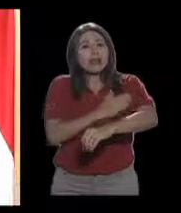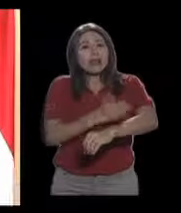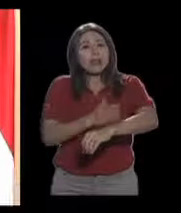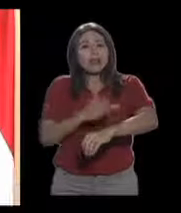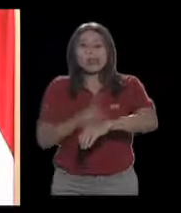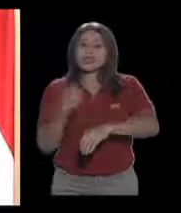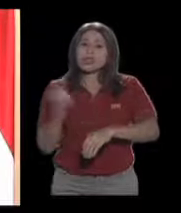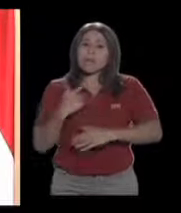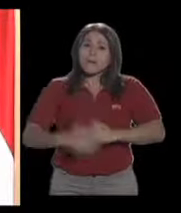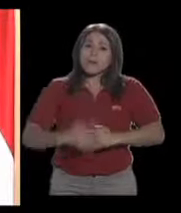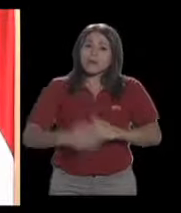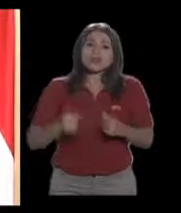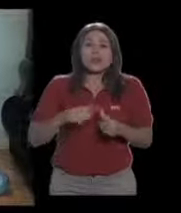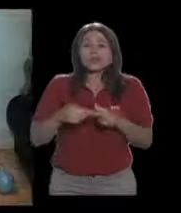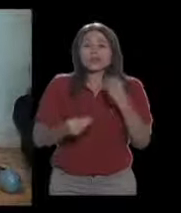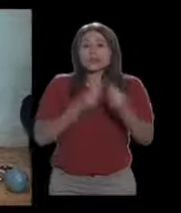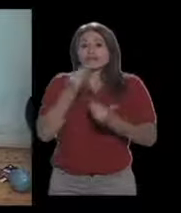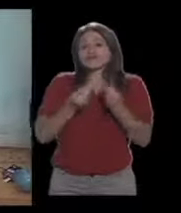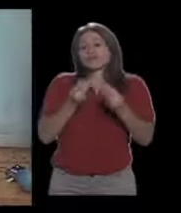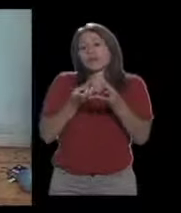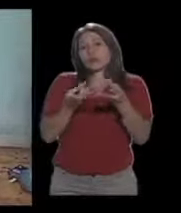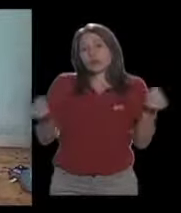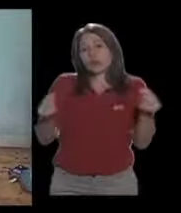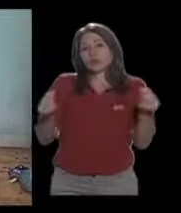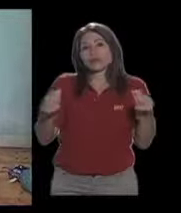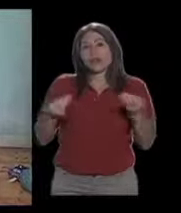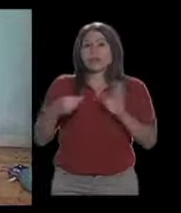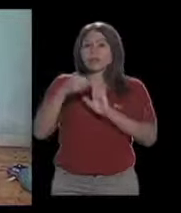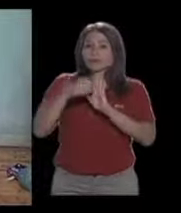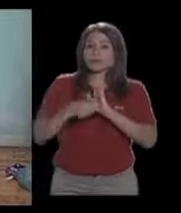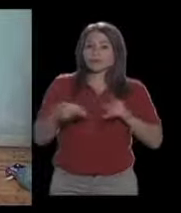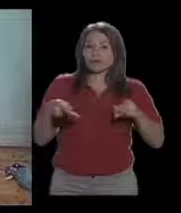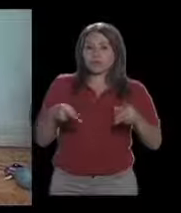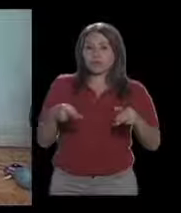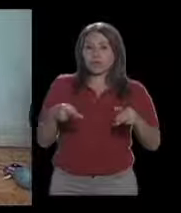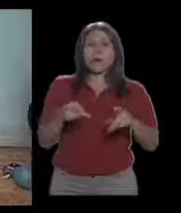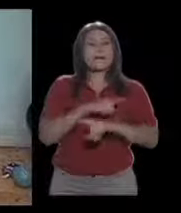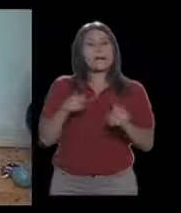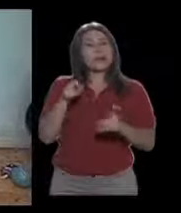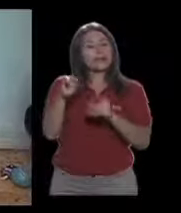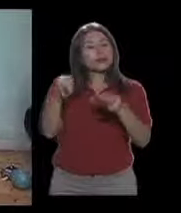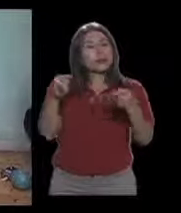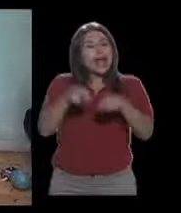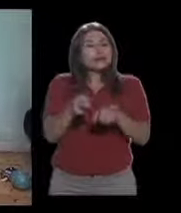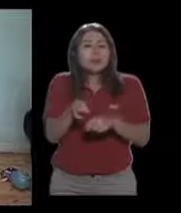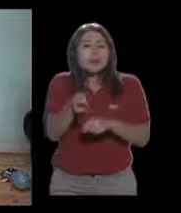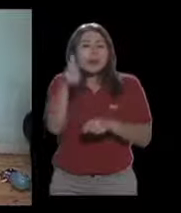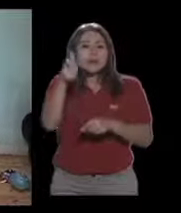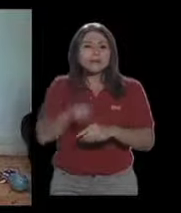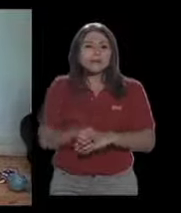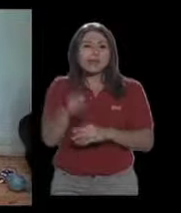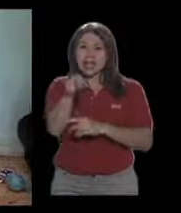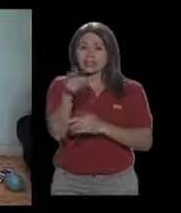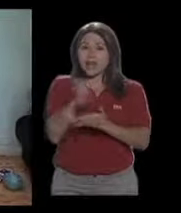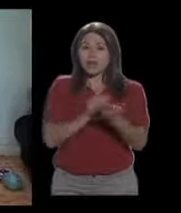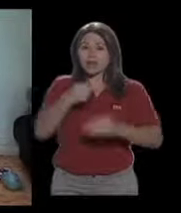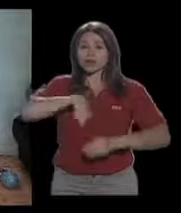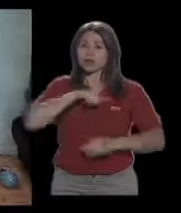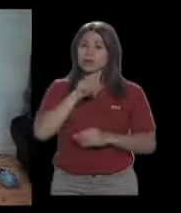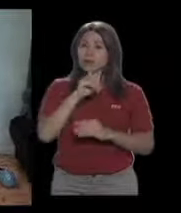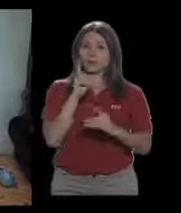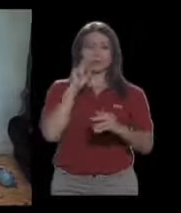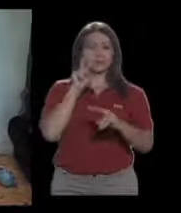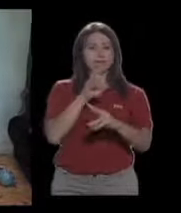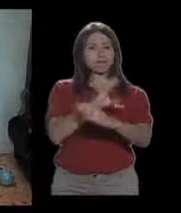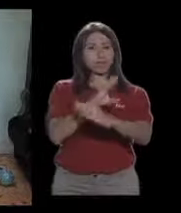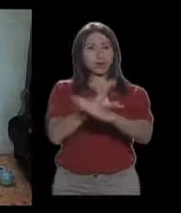anemia y demás, cada vez que tenía la menstruación. Y entonces, se le hizo una esterilización total. Pero esos son casos contados. Es algo